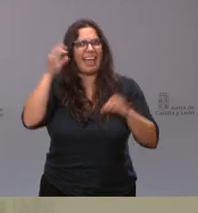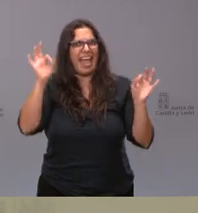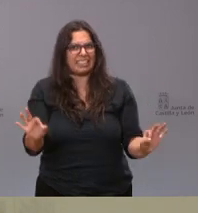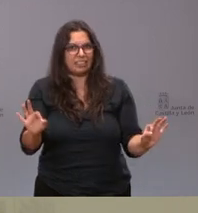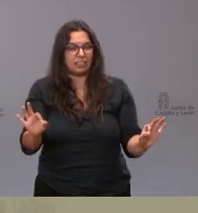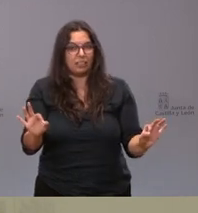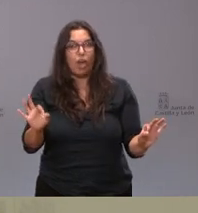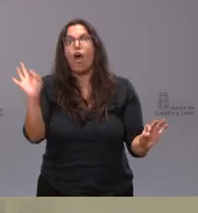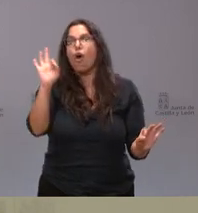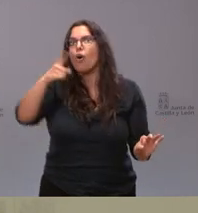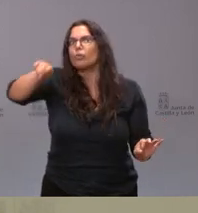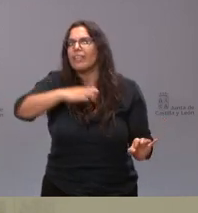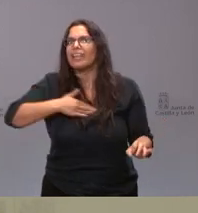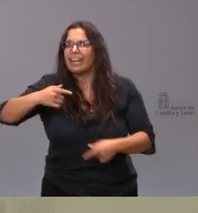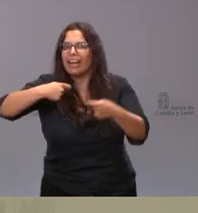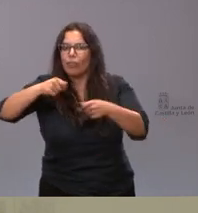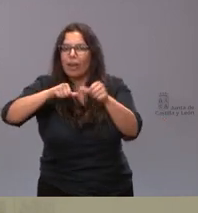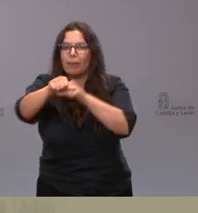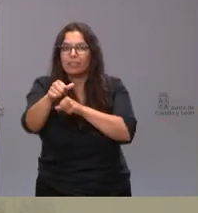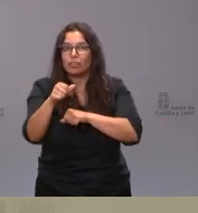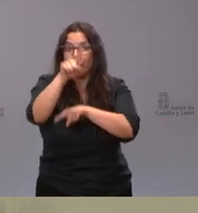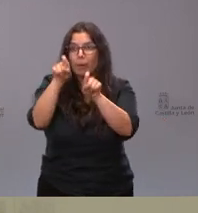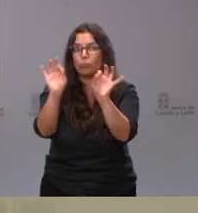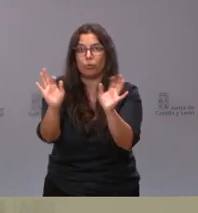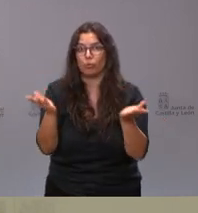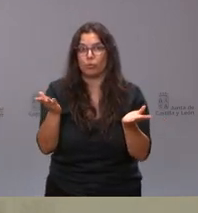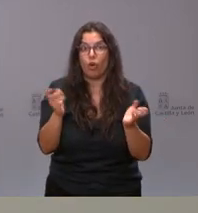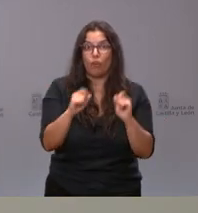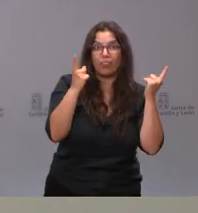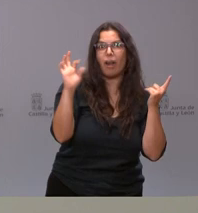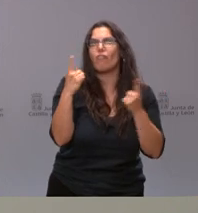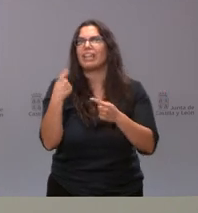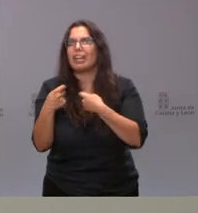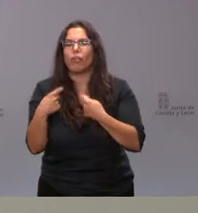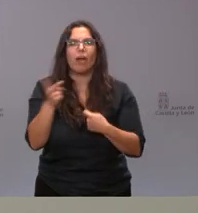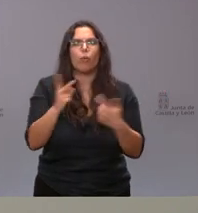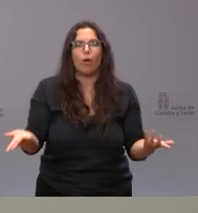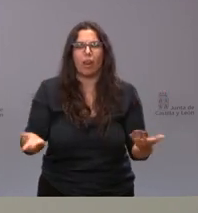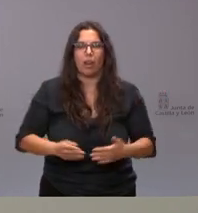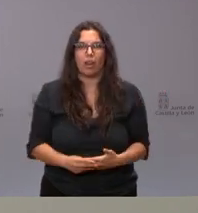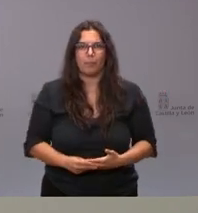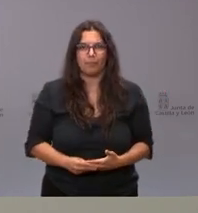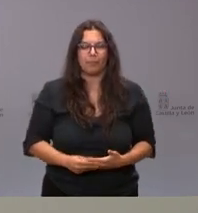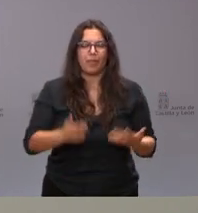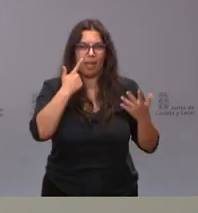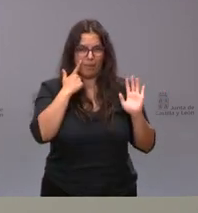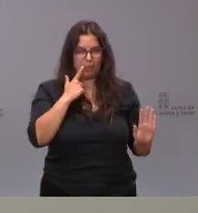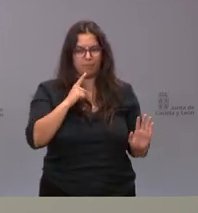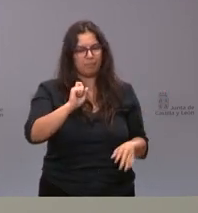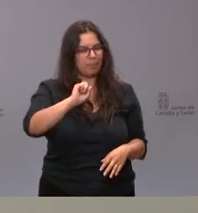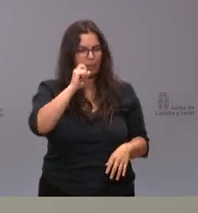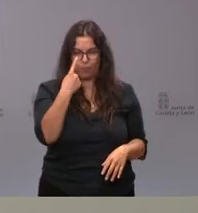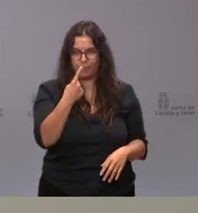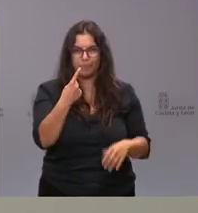¿O ustedes lo que quieren es negociar? Esa es la pregunta, no es otra. Vamos a ver. Lo primero de todo,